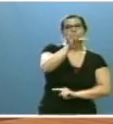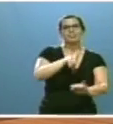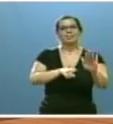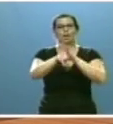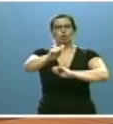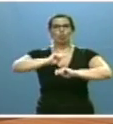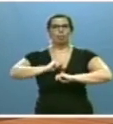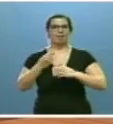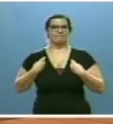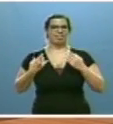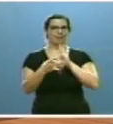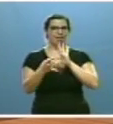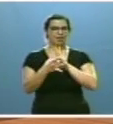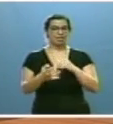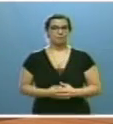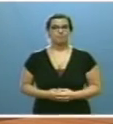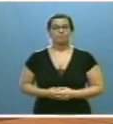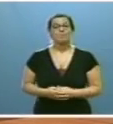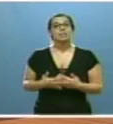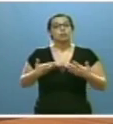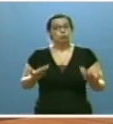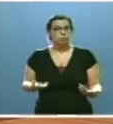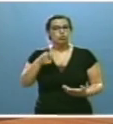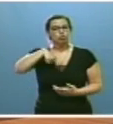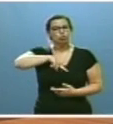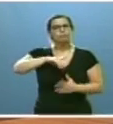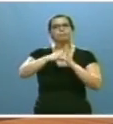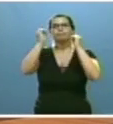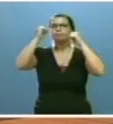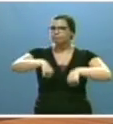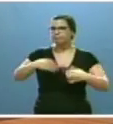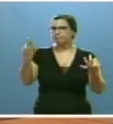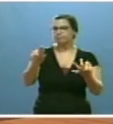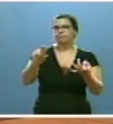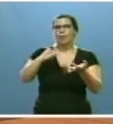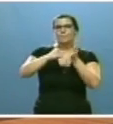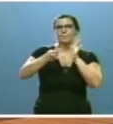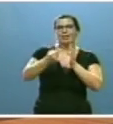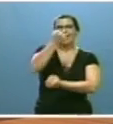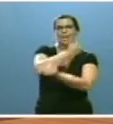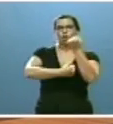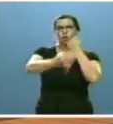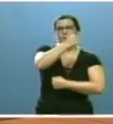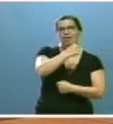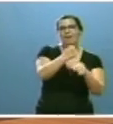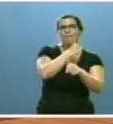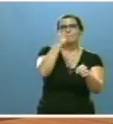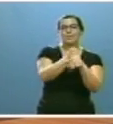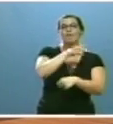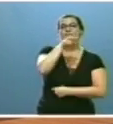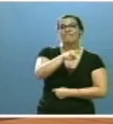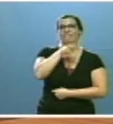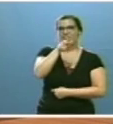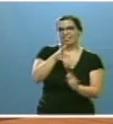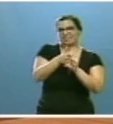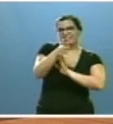calidad de vida. Para ello, aprobaremos un plan de economía circular y empleo verde que promoverá